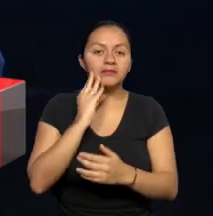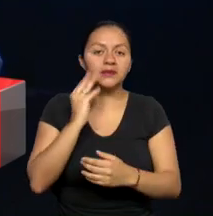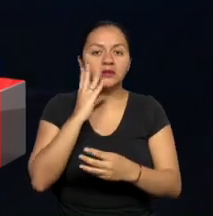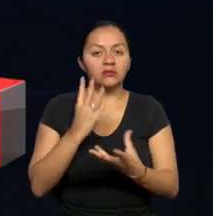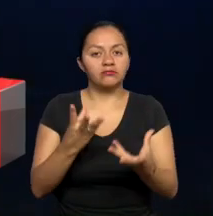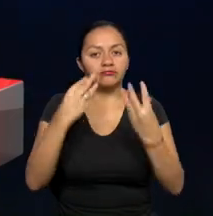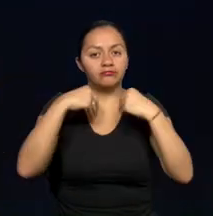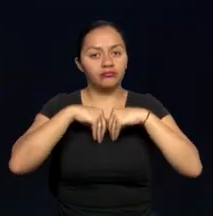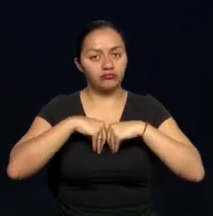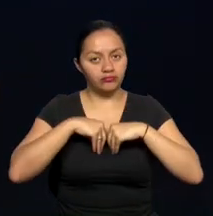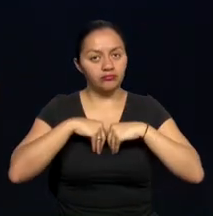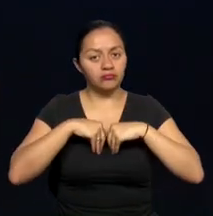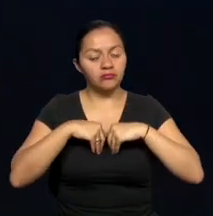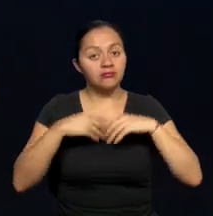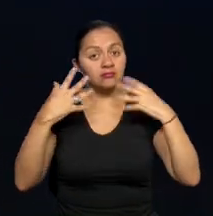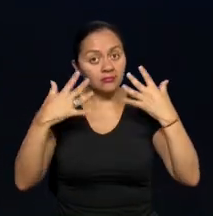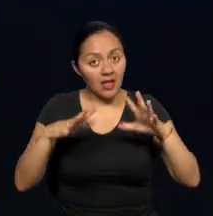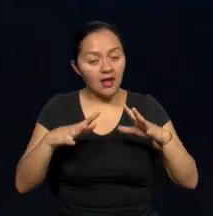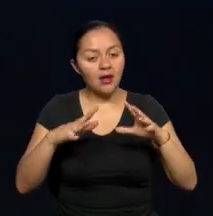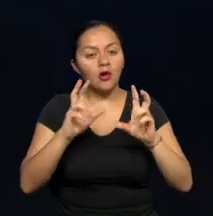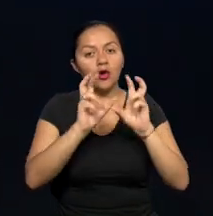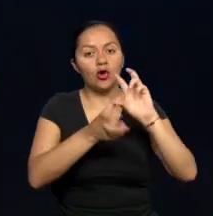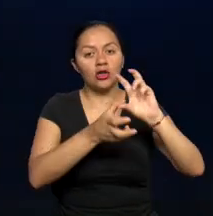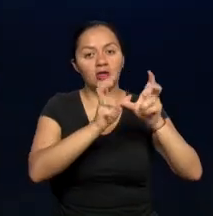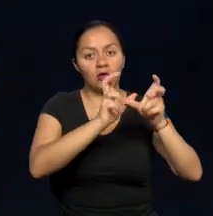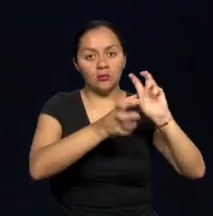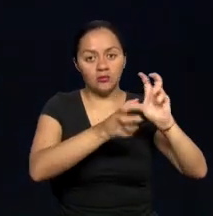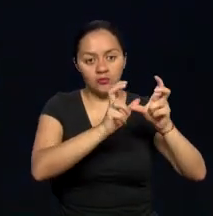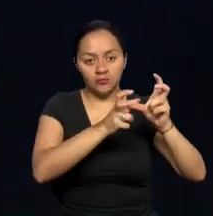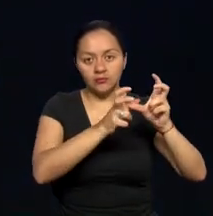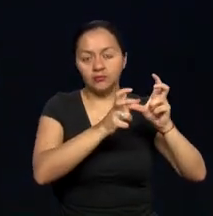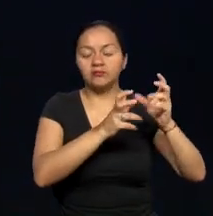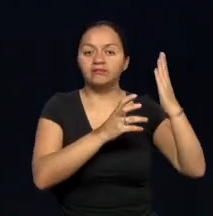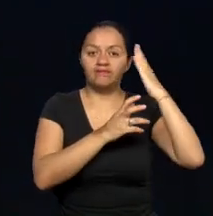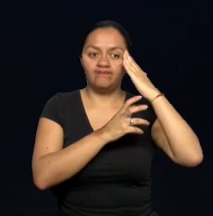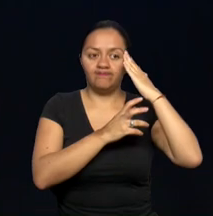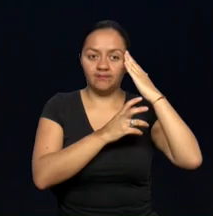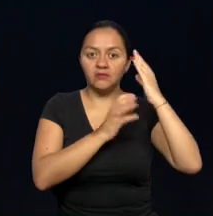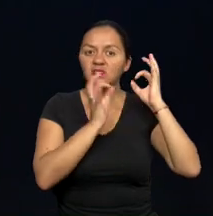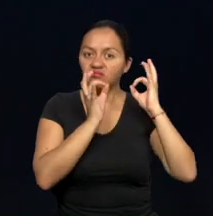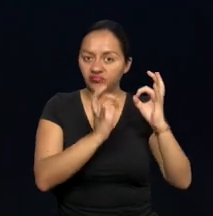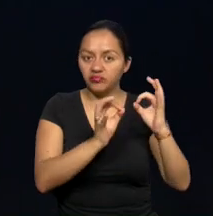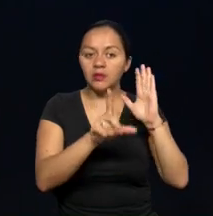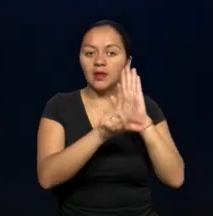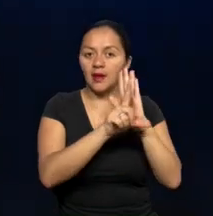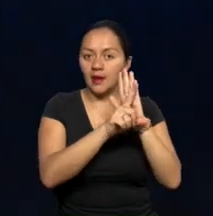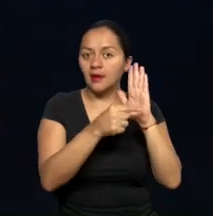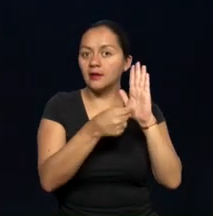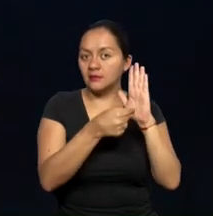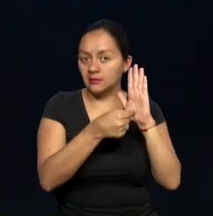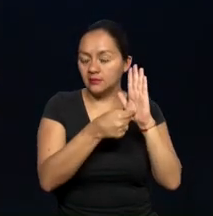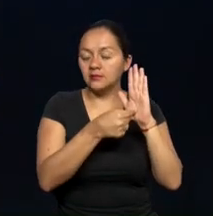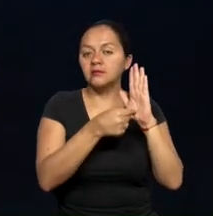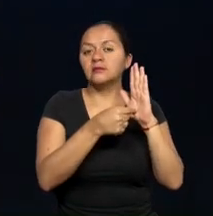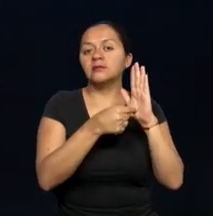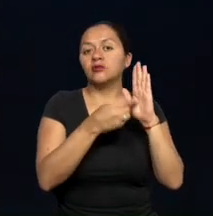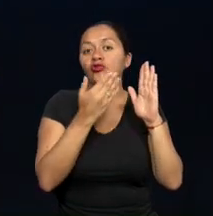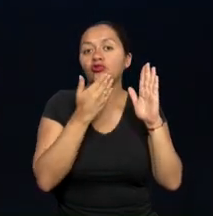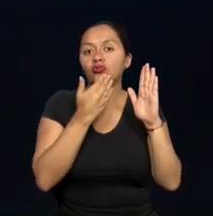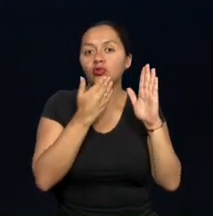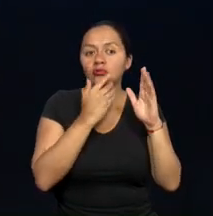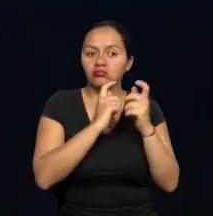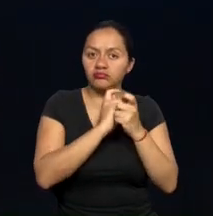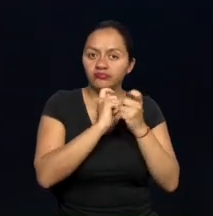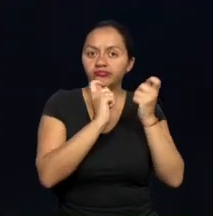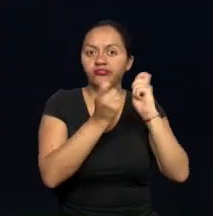y la participación del Cordicom al proceder de la manera más correcta en lograr que se